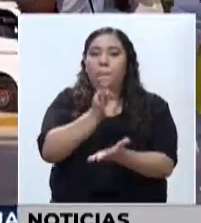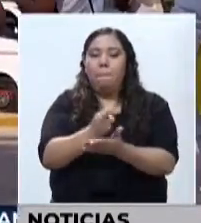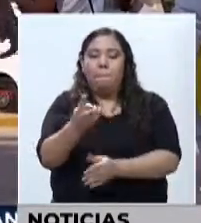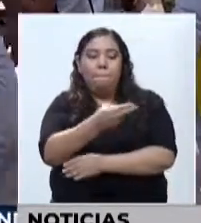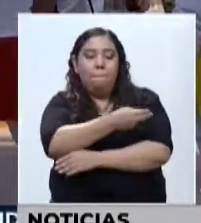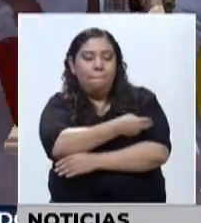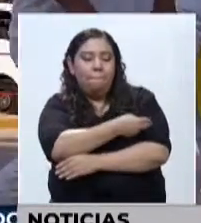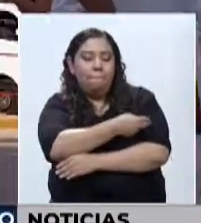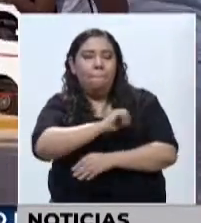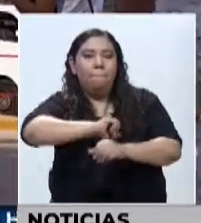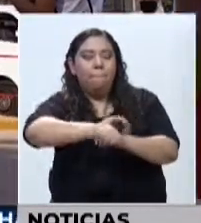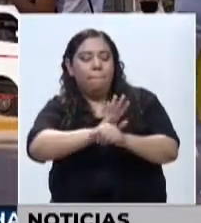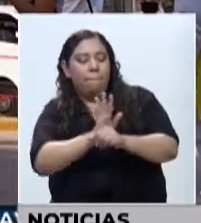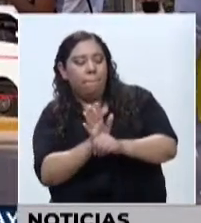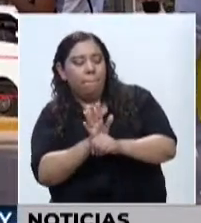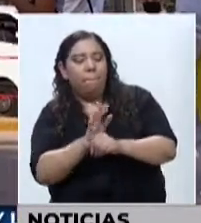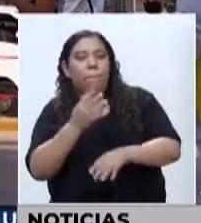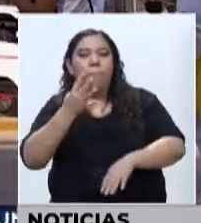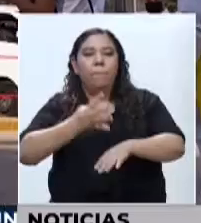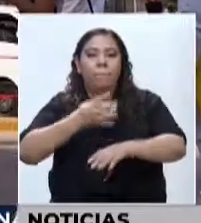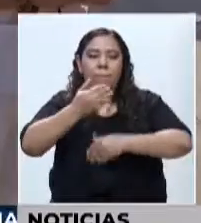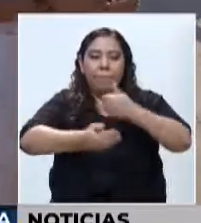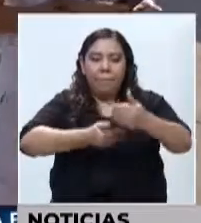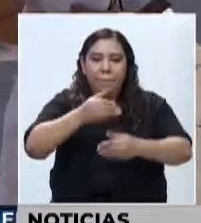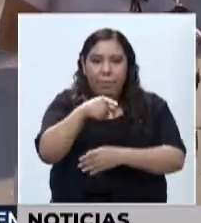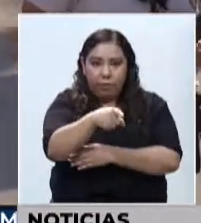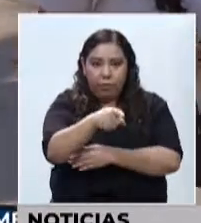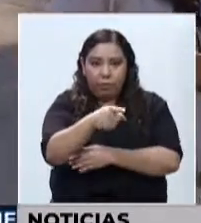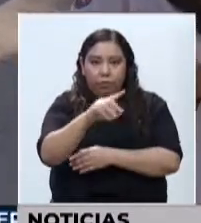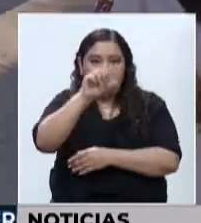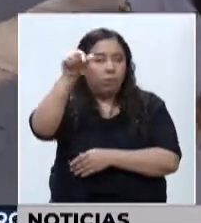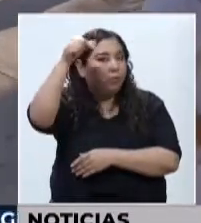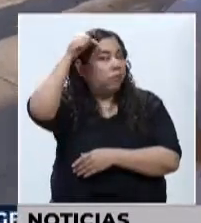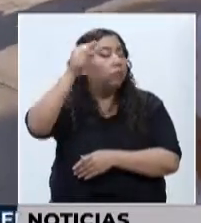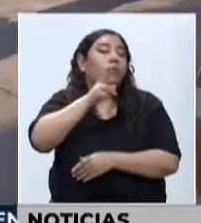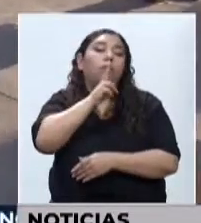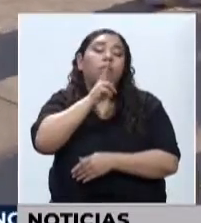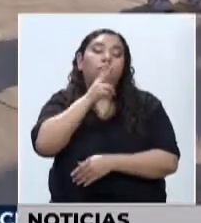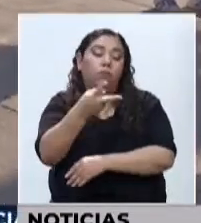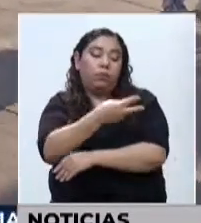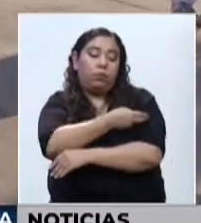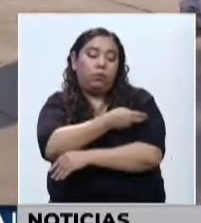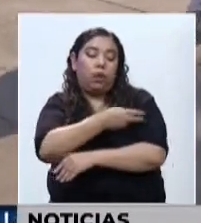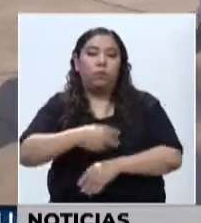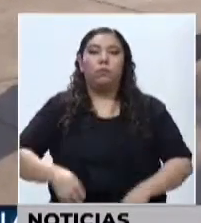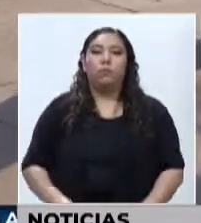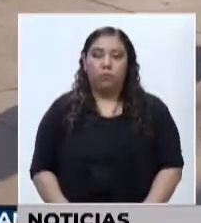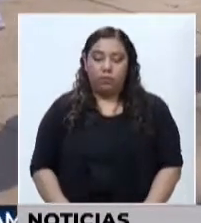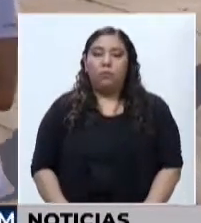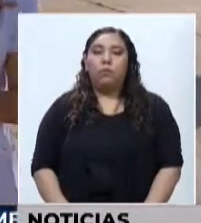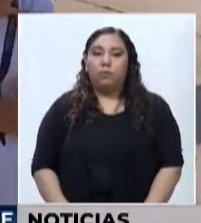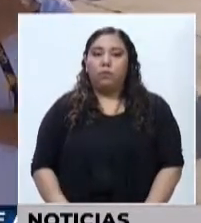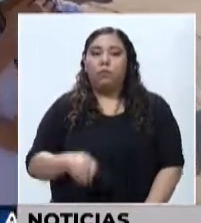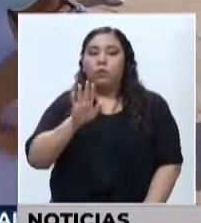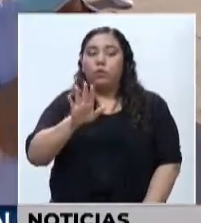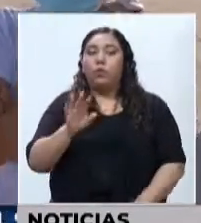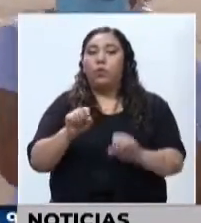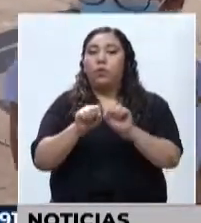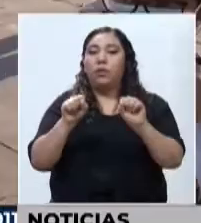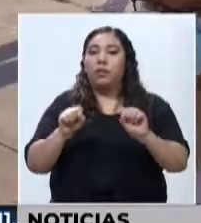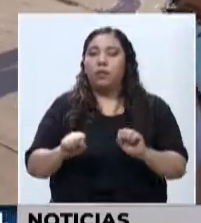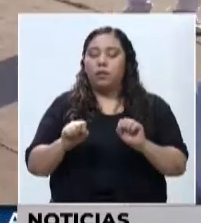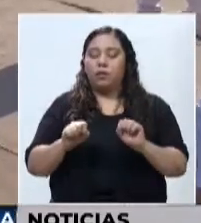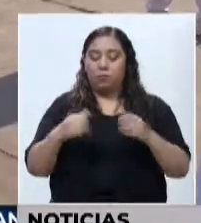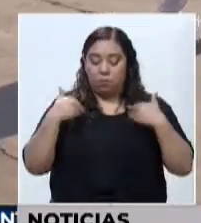COVID-19 en la cuarta jornada de vacunación que ejecuta el Gobierno de la República y con ello, reforzar su sistema inmune